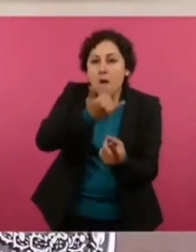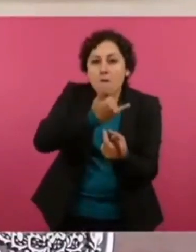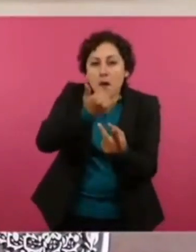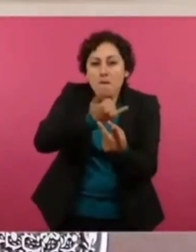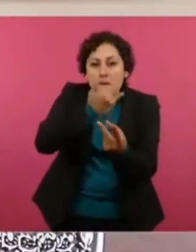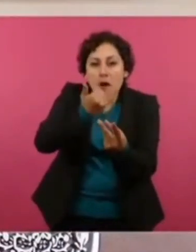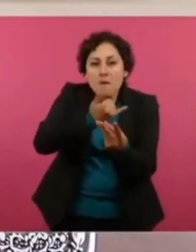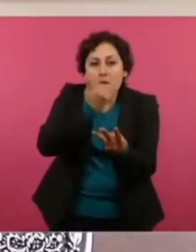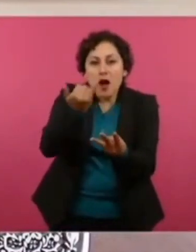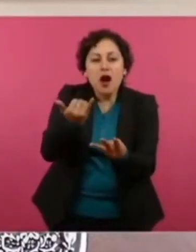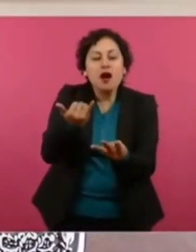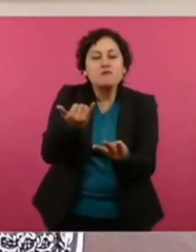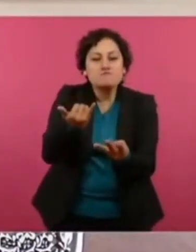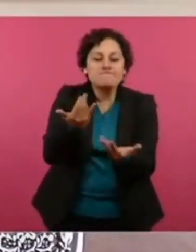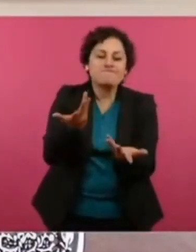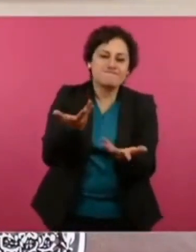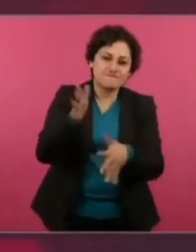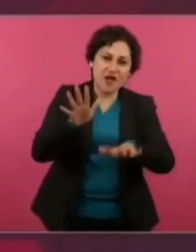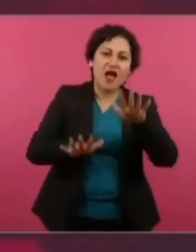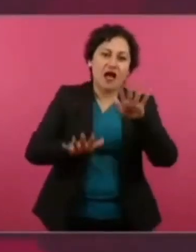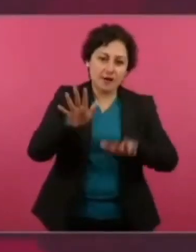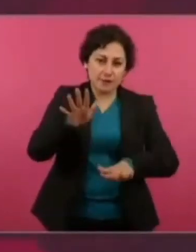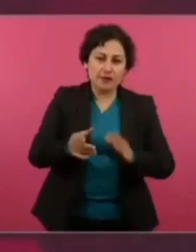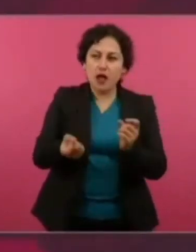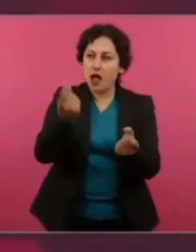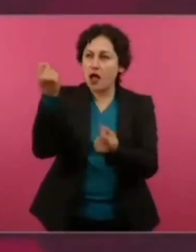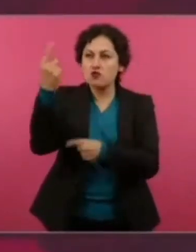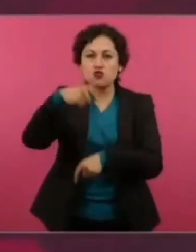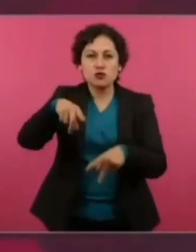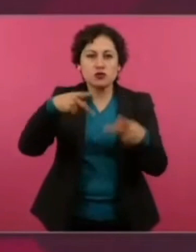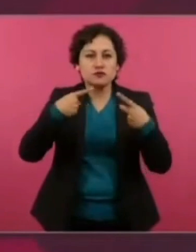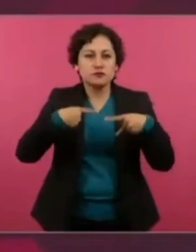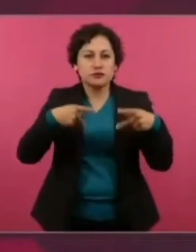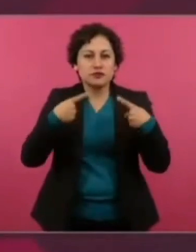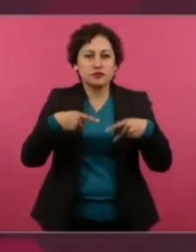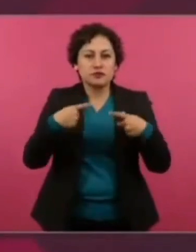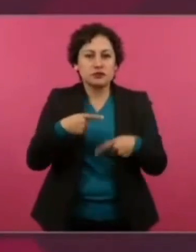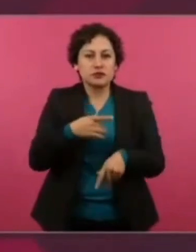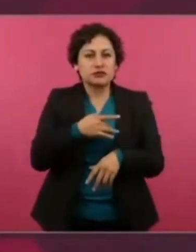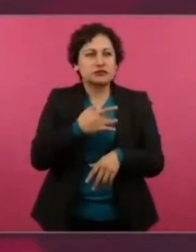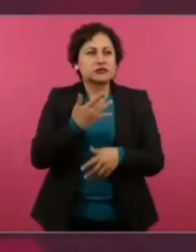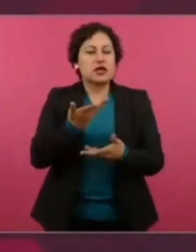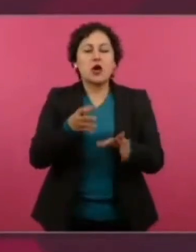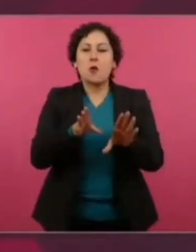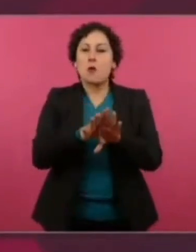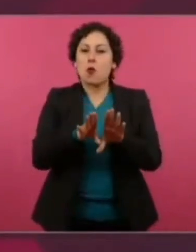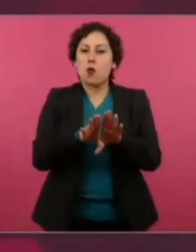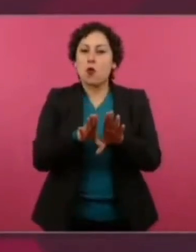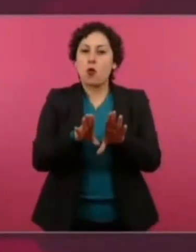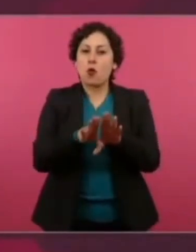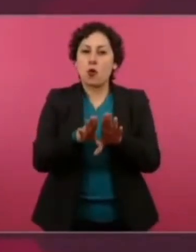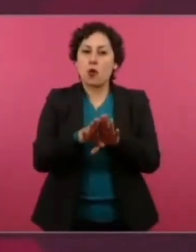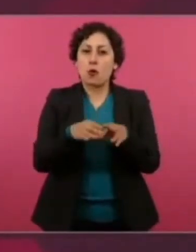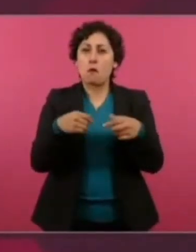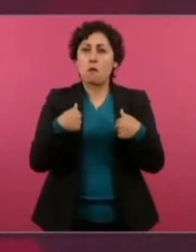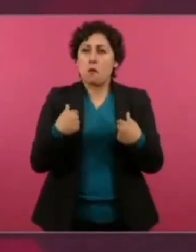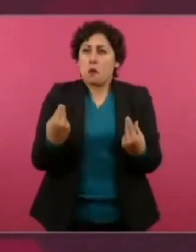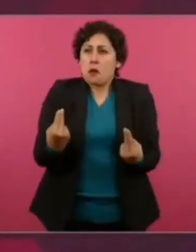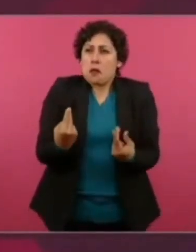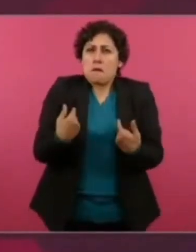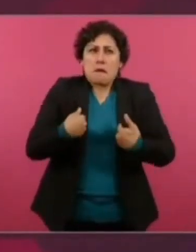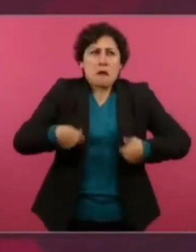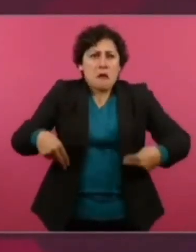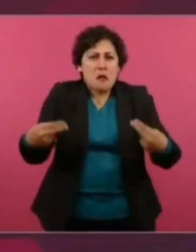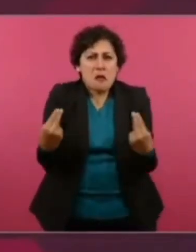quienes se sienten los indispensables. ¿Qué